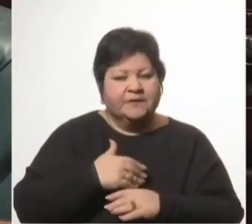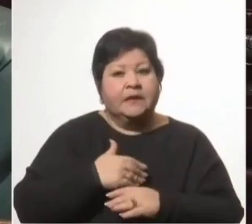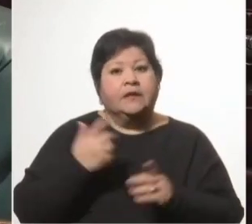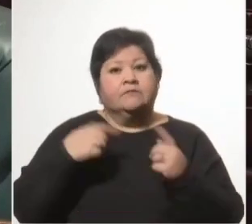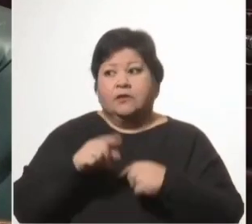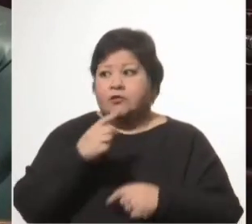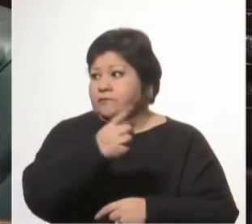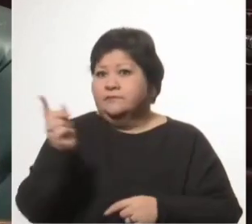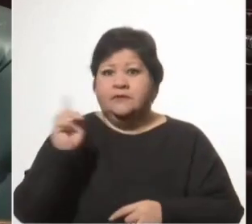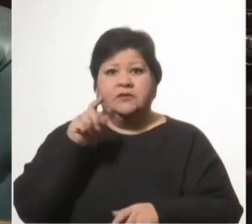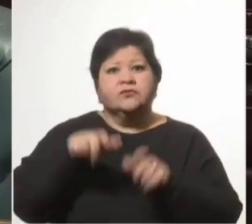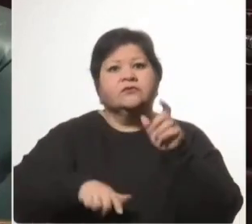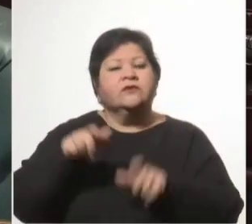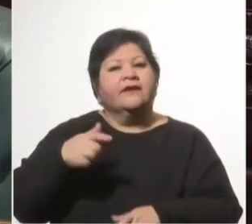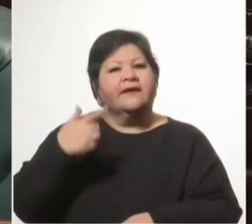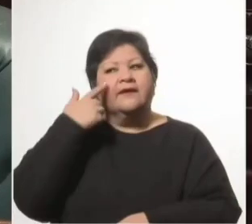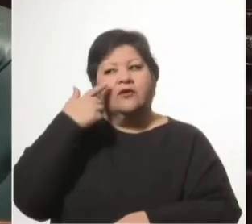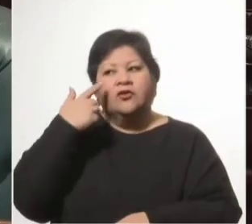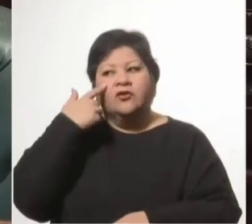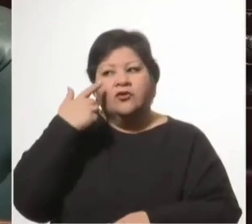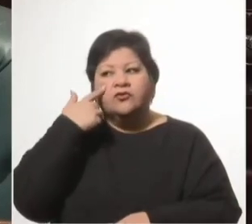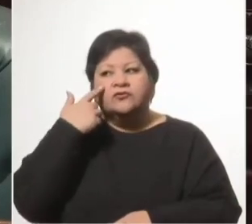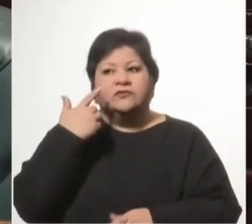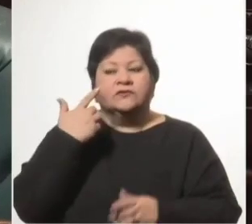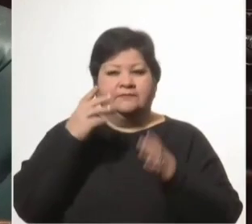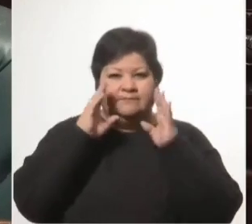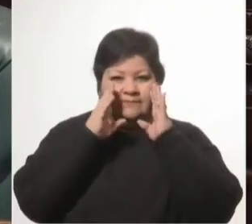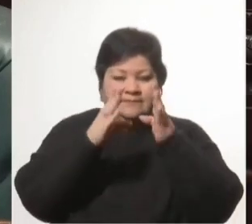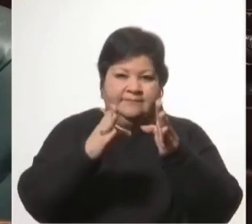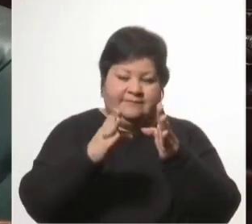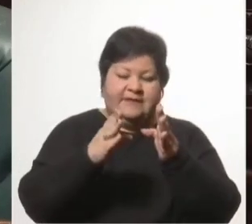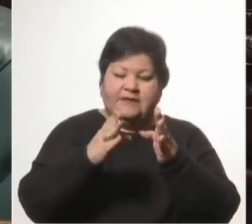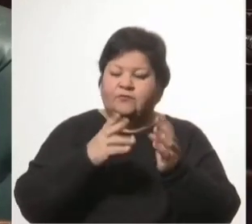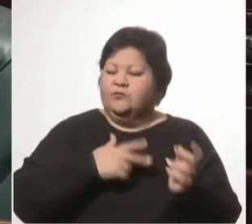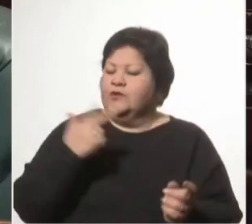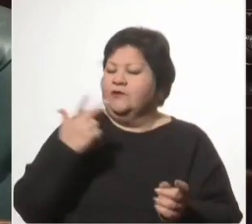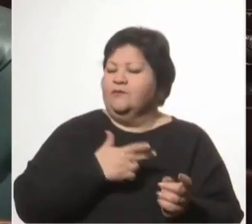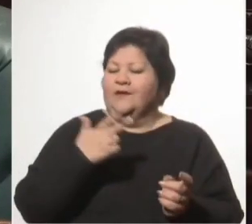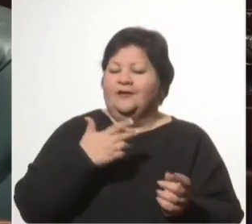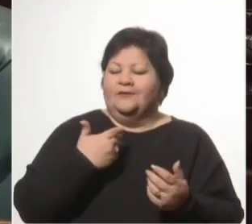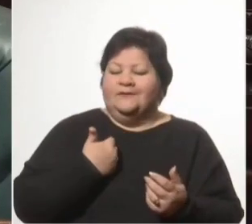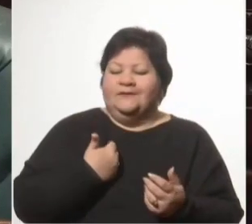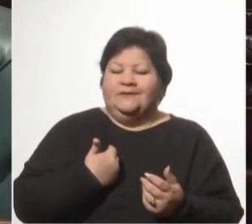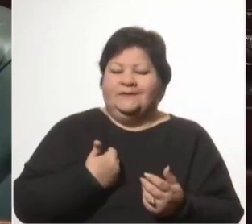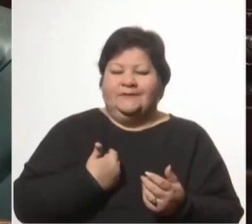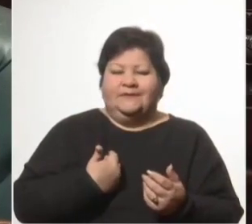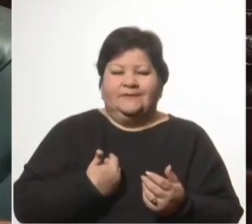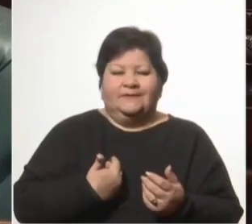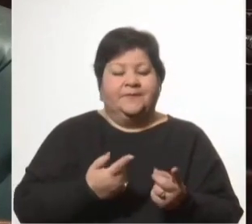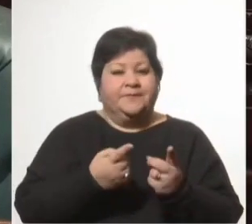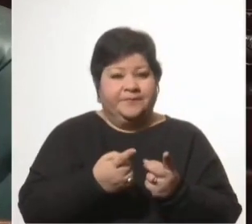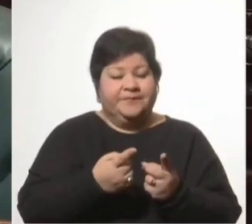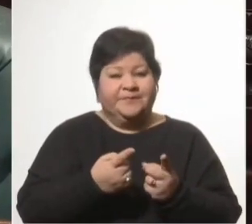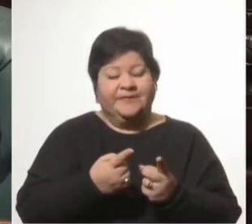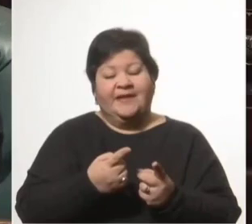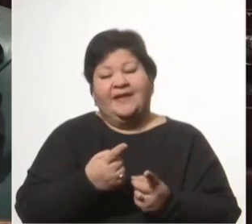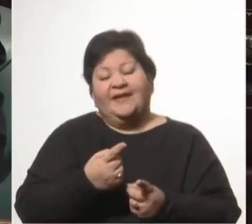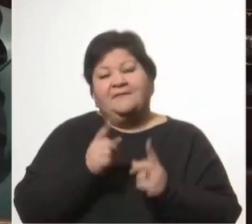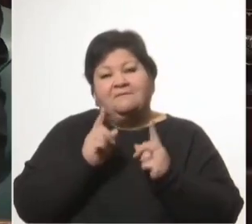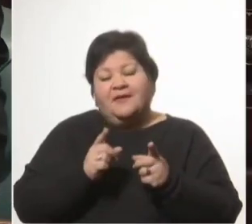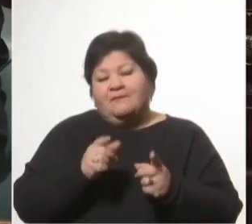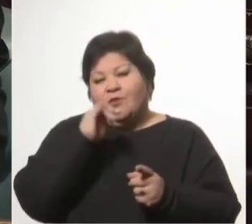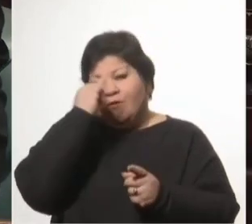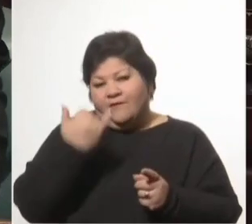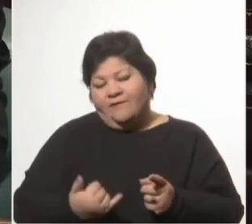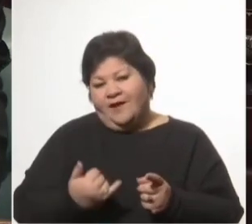lo conocieron y trataron, lo consideraban un ser humano entrañable. Sin ir más lejos, el flaco Raúl Castro lo